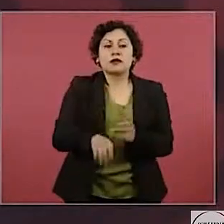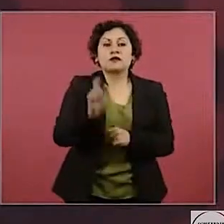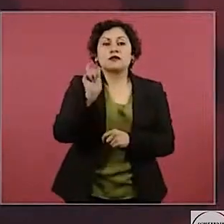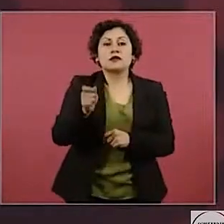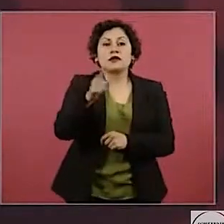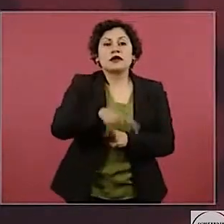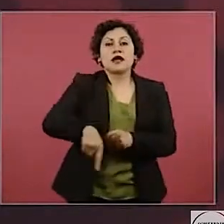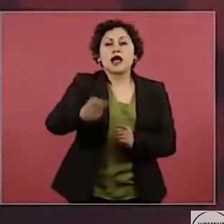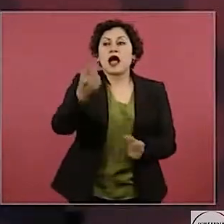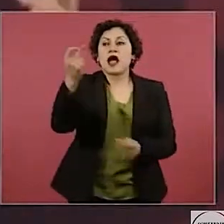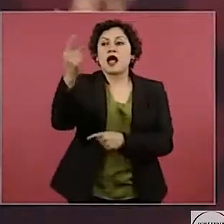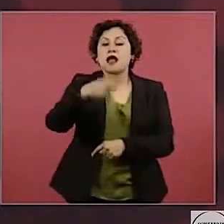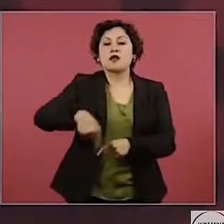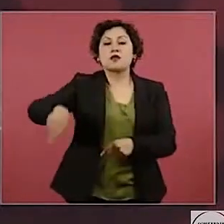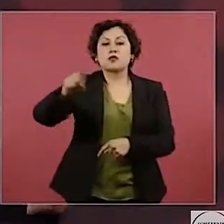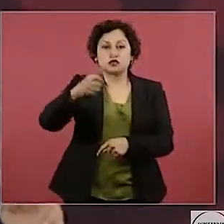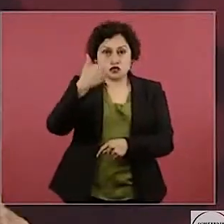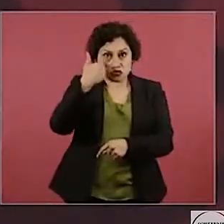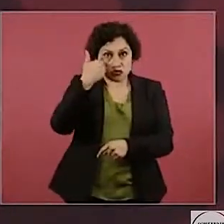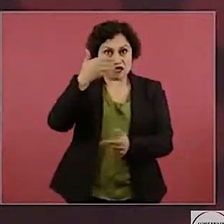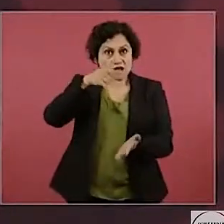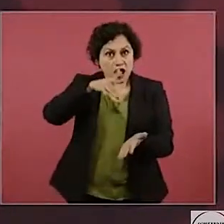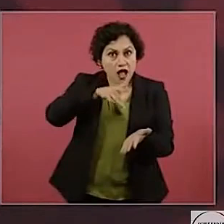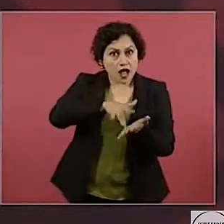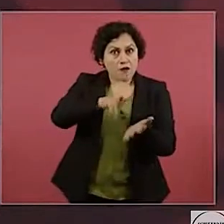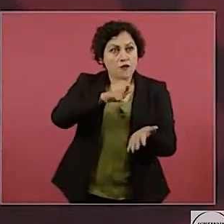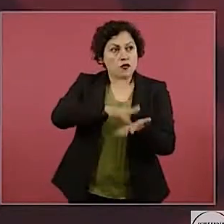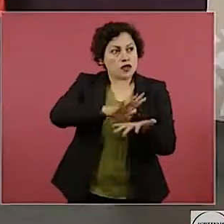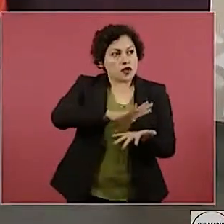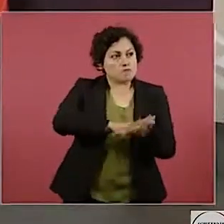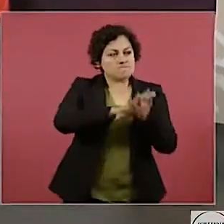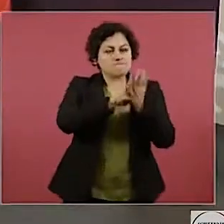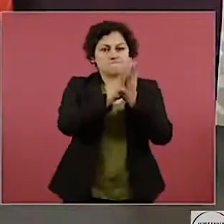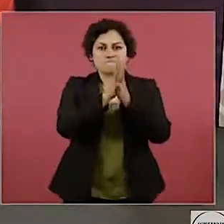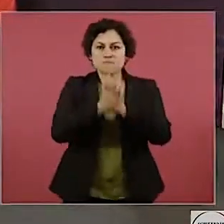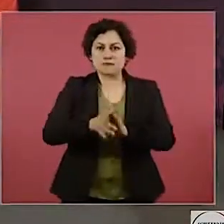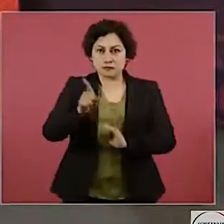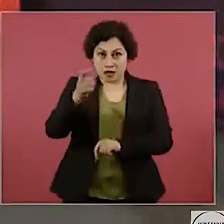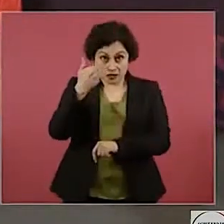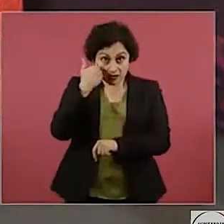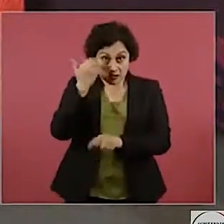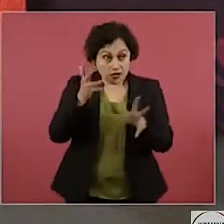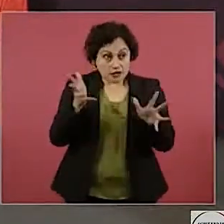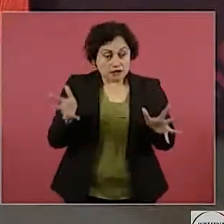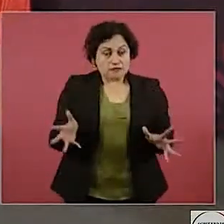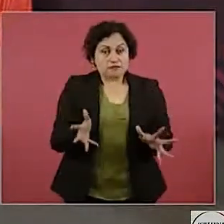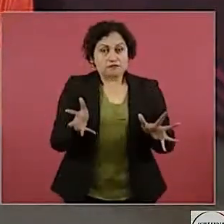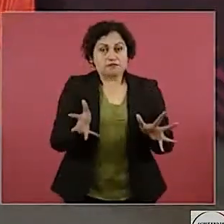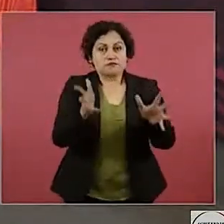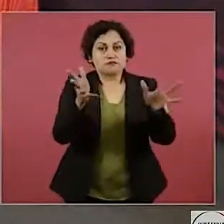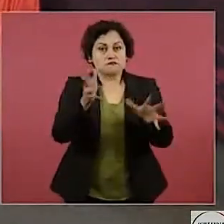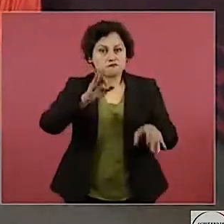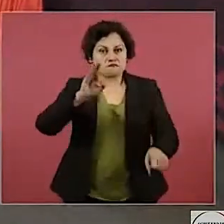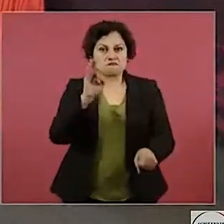quieren que se fortalezca el poder público?